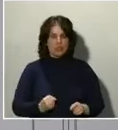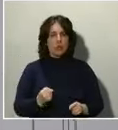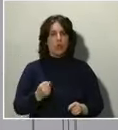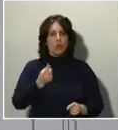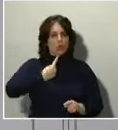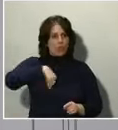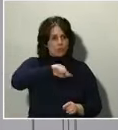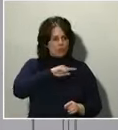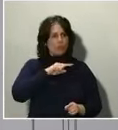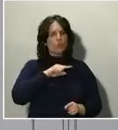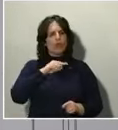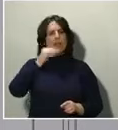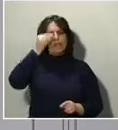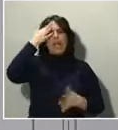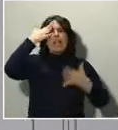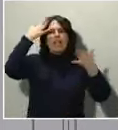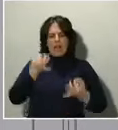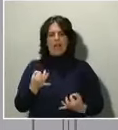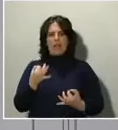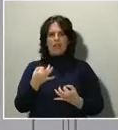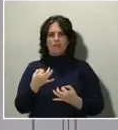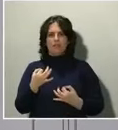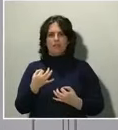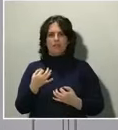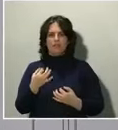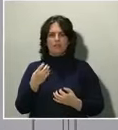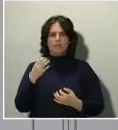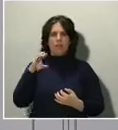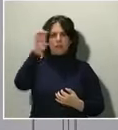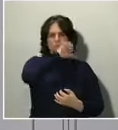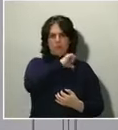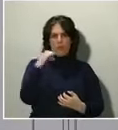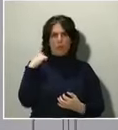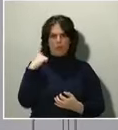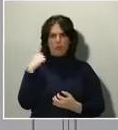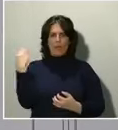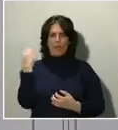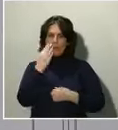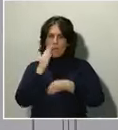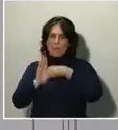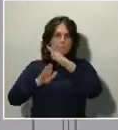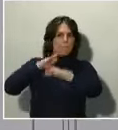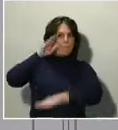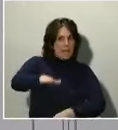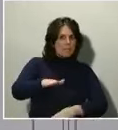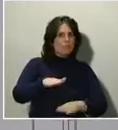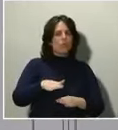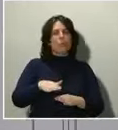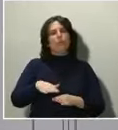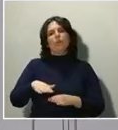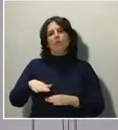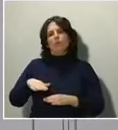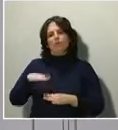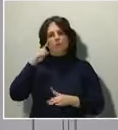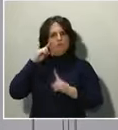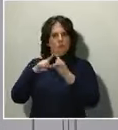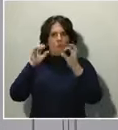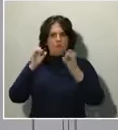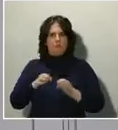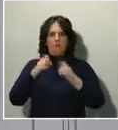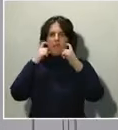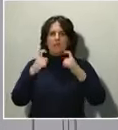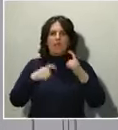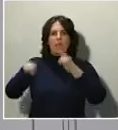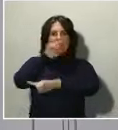creemos en que era necesario dar ese paso para definitivamente atajar esta crisis en el menor